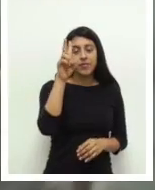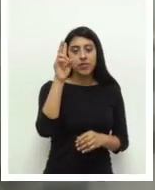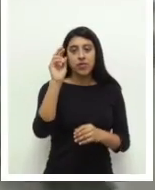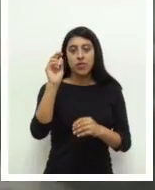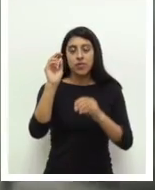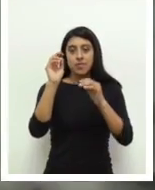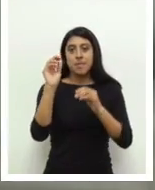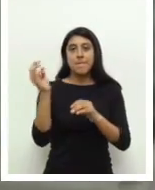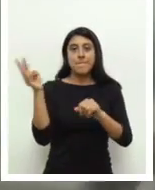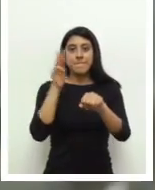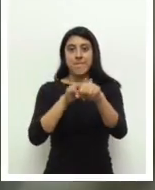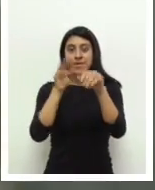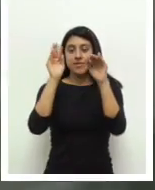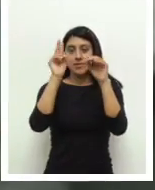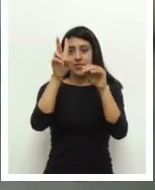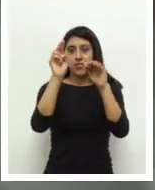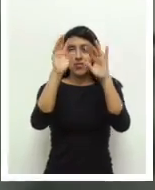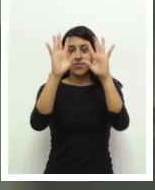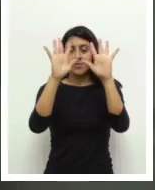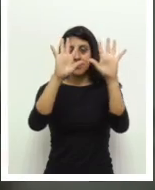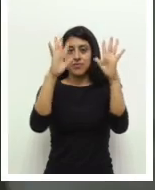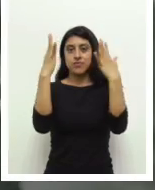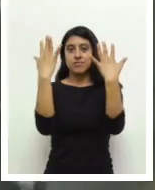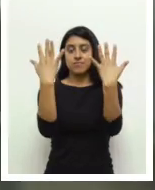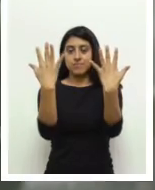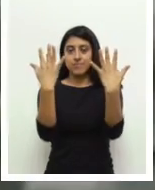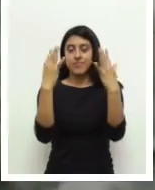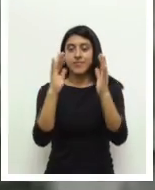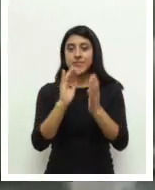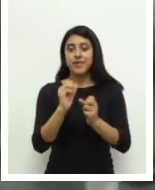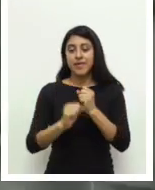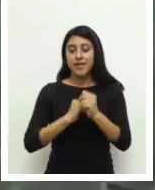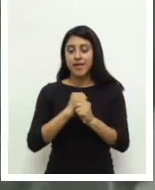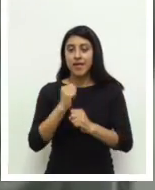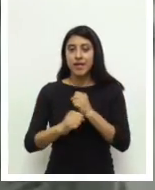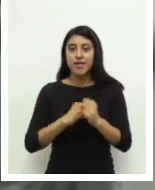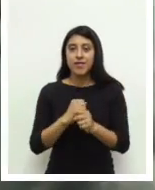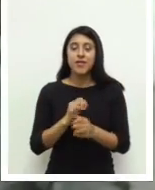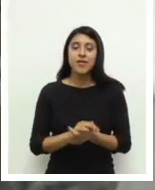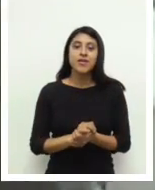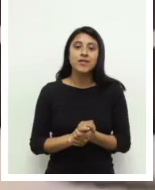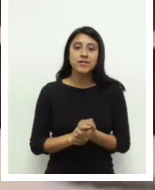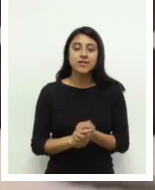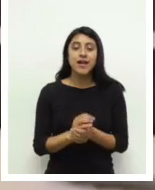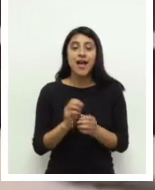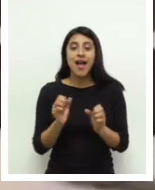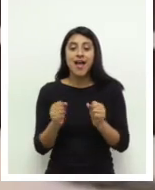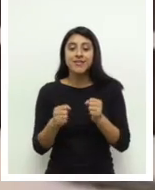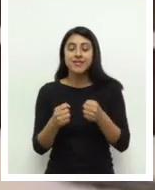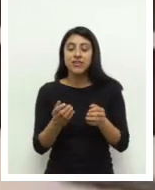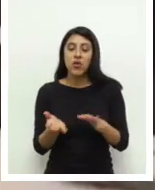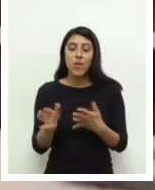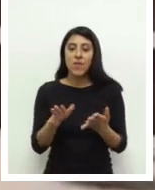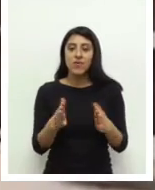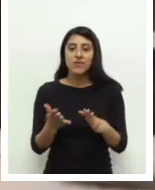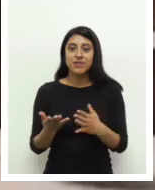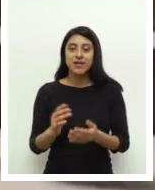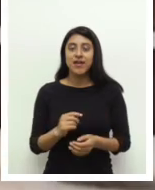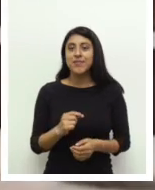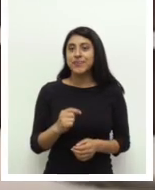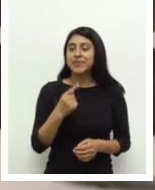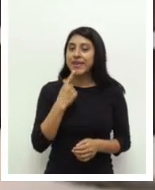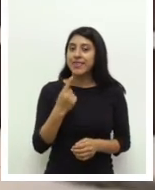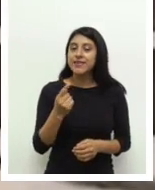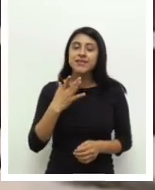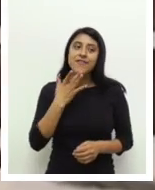Más de dos décadas de trayectoria en Guatemala, Latinoamérica y el mundo. Se dice fácil, pero lograrlo no lo es. Y